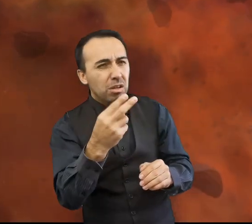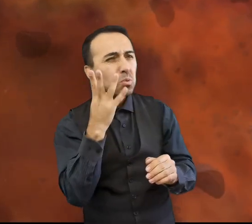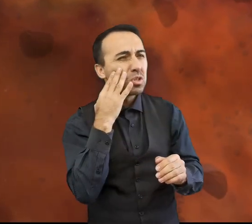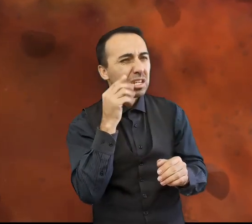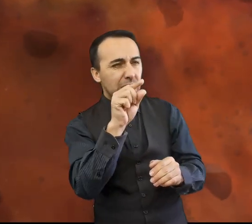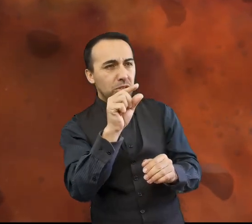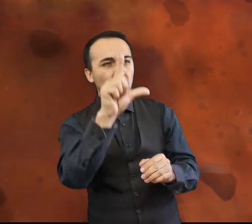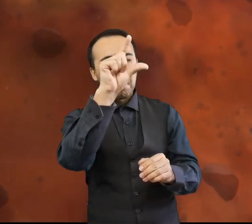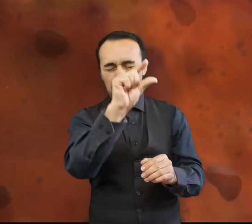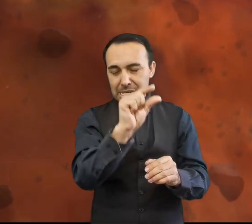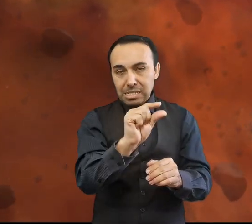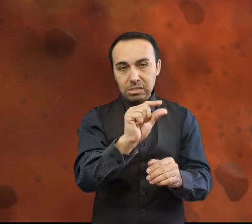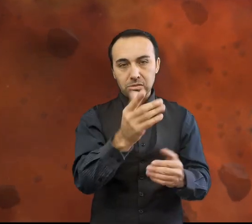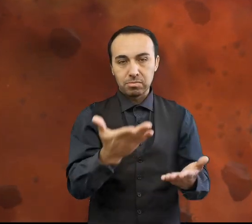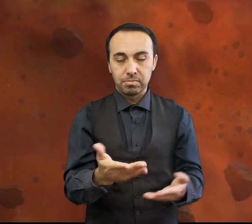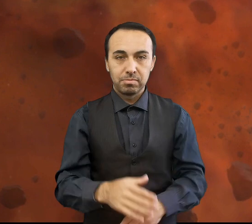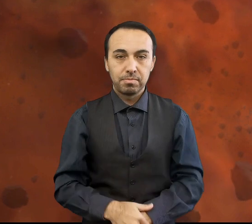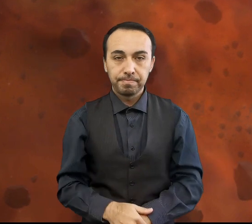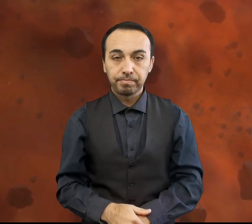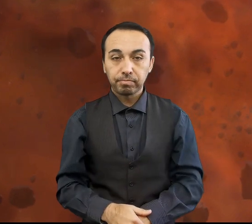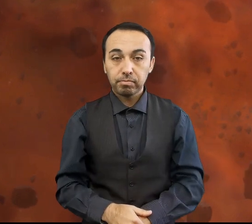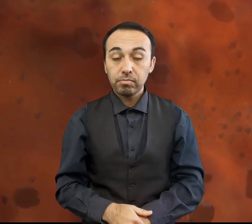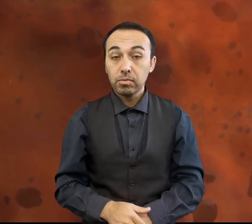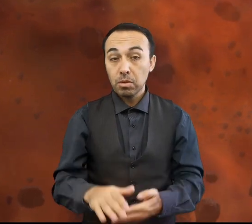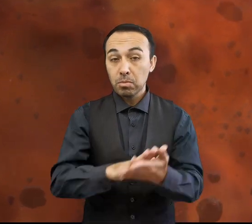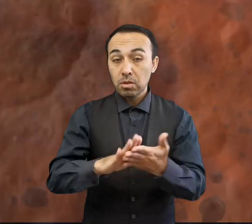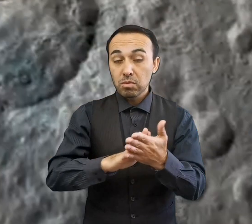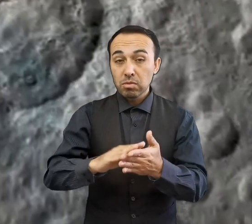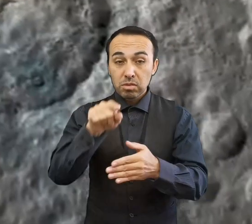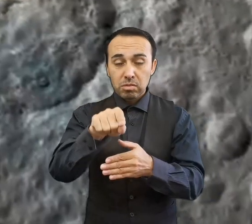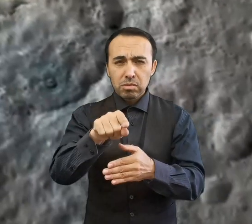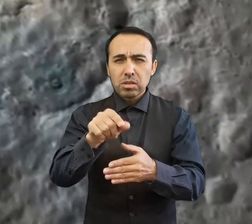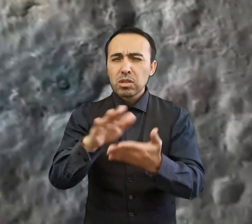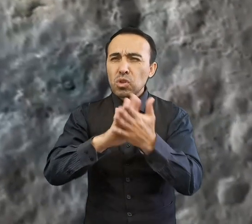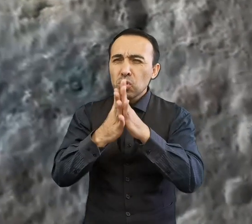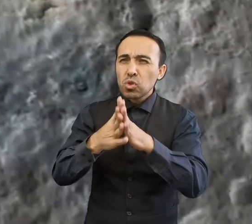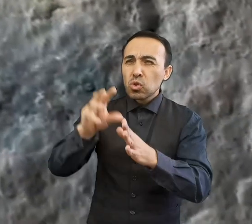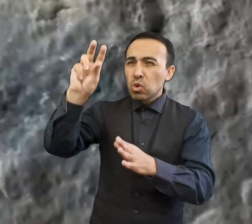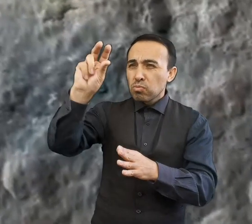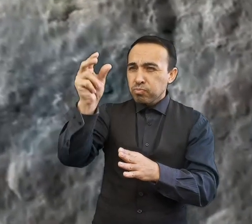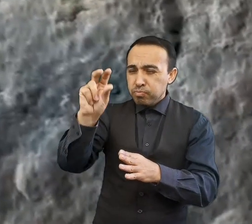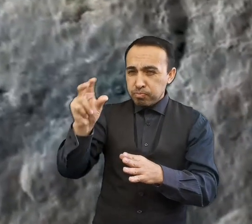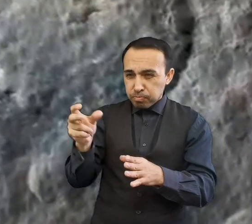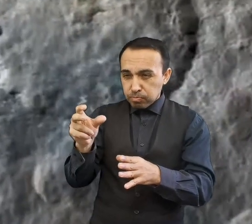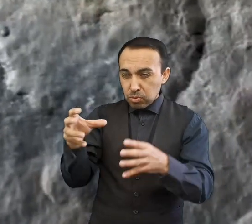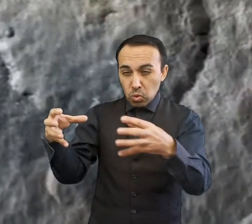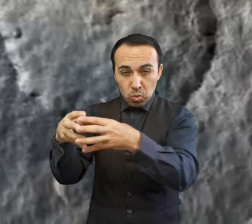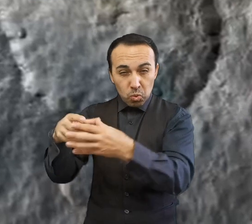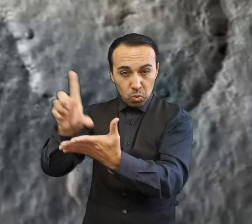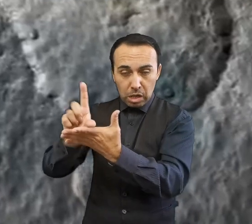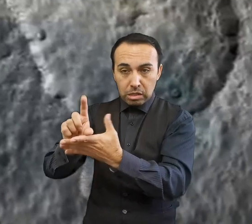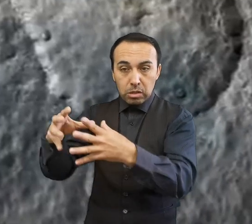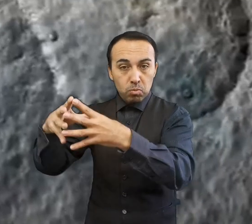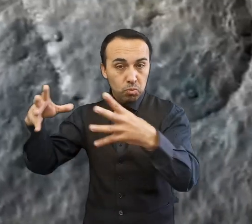Los cuatro cuerpos principales suman la mitad de la masa total del Cinturón y Ceres, el más grande de ellos, representa un tercio de la